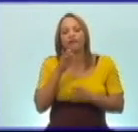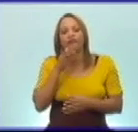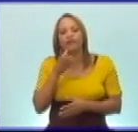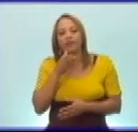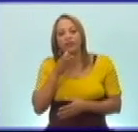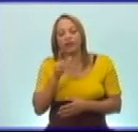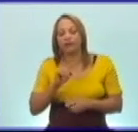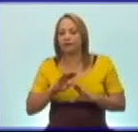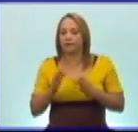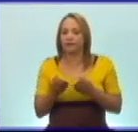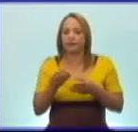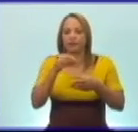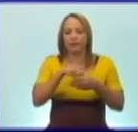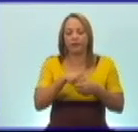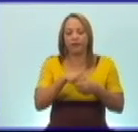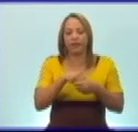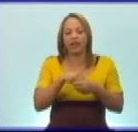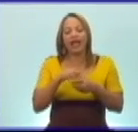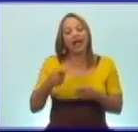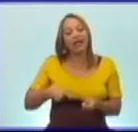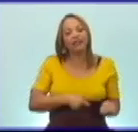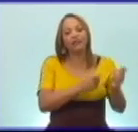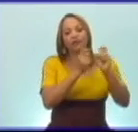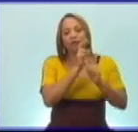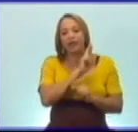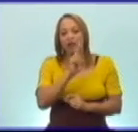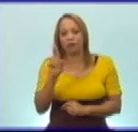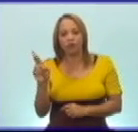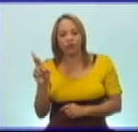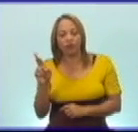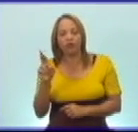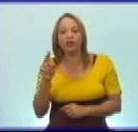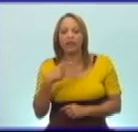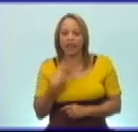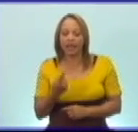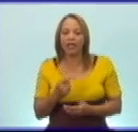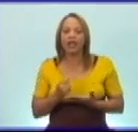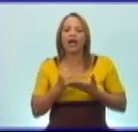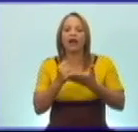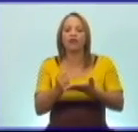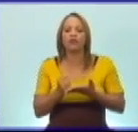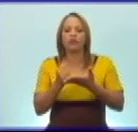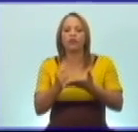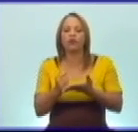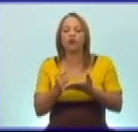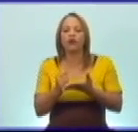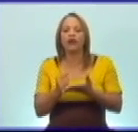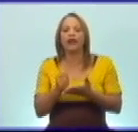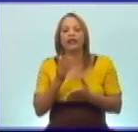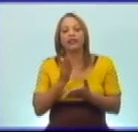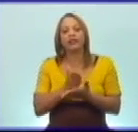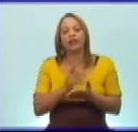Rebelde. Al triunfar la revolución, prestó servicios en Santiago de Cuba y en La Habana.